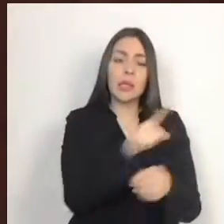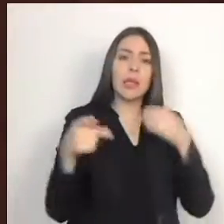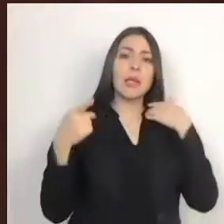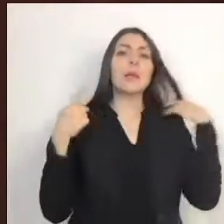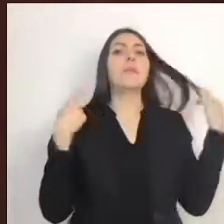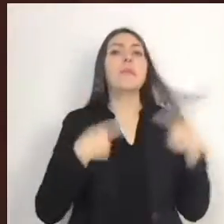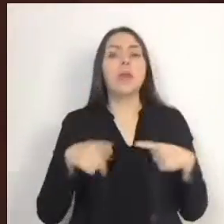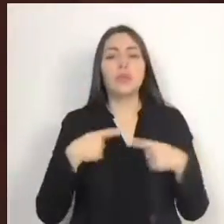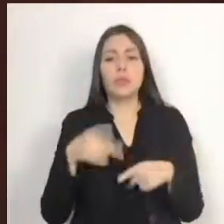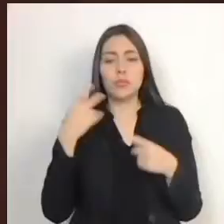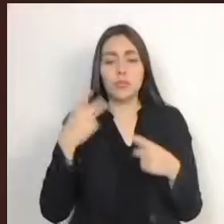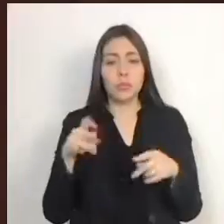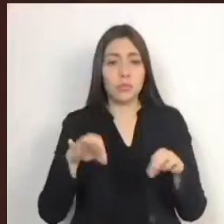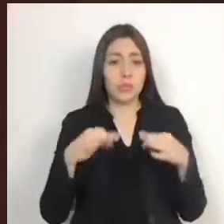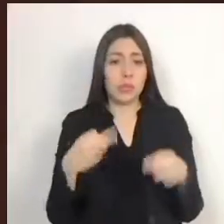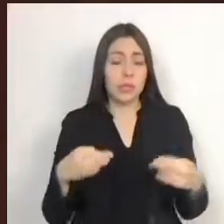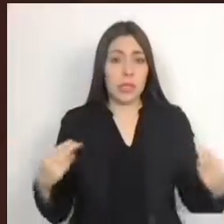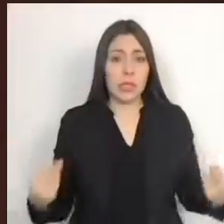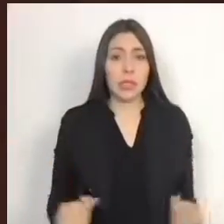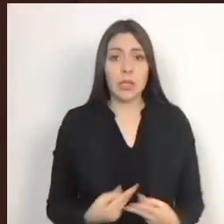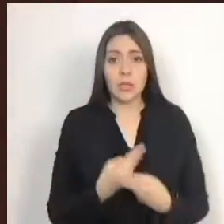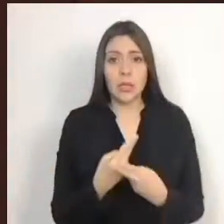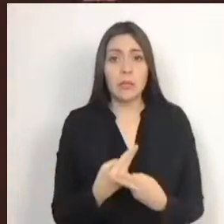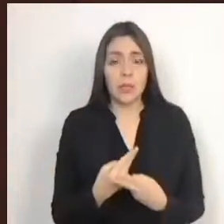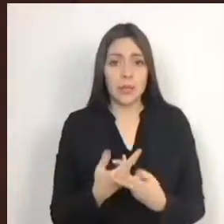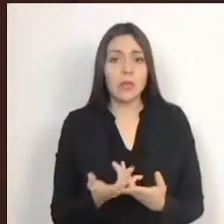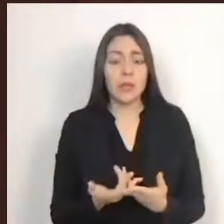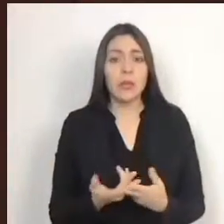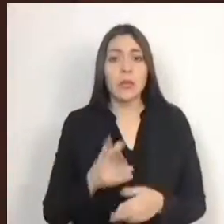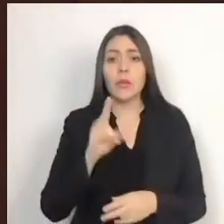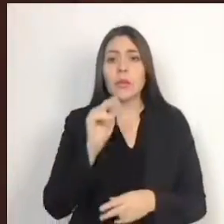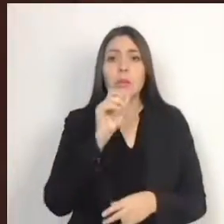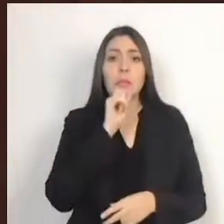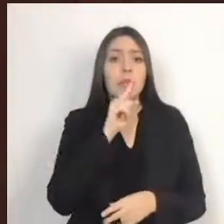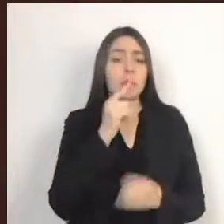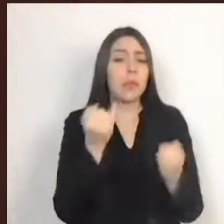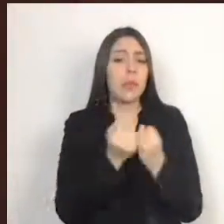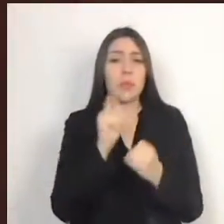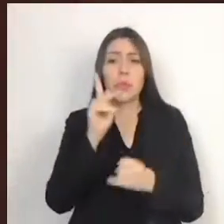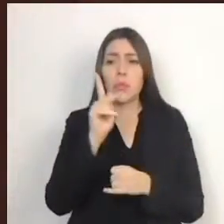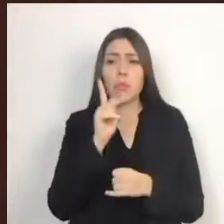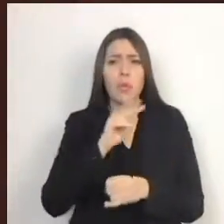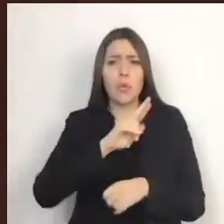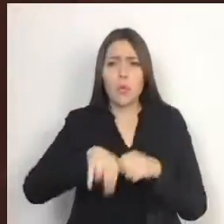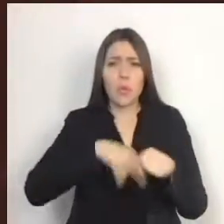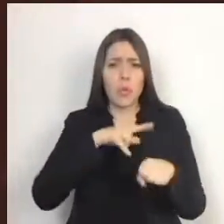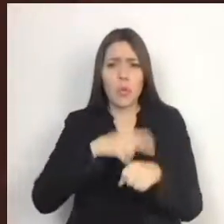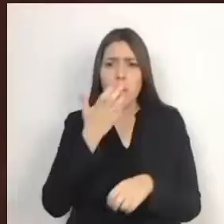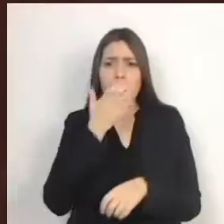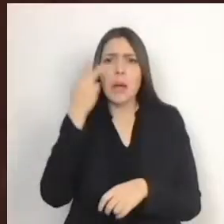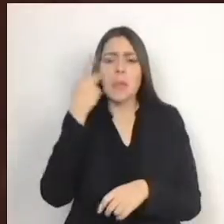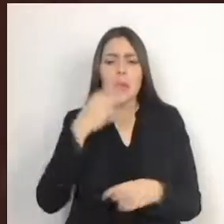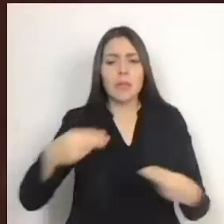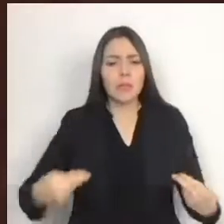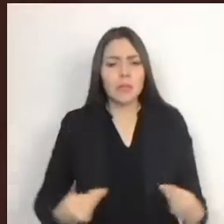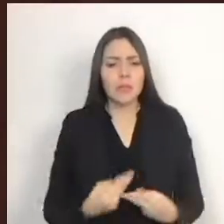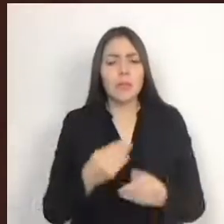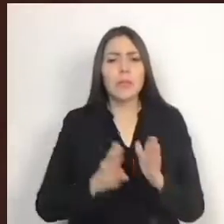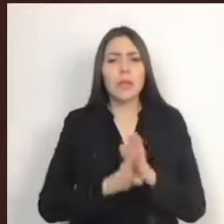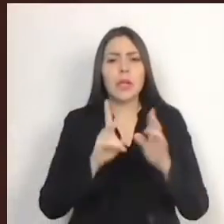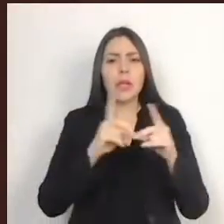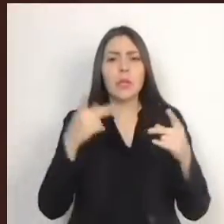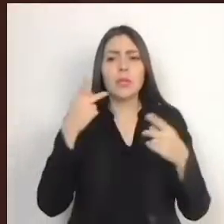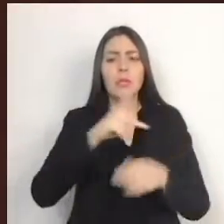biológicas, no coinciden con el fenotipo común, pero nacen y se desarrollan, se establecen y viven en su país.